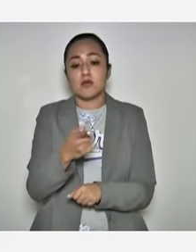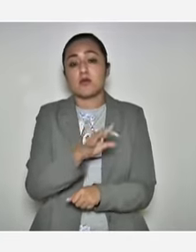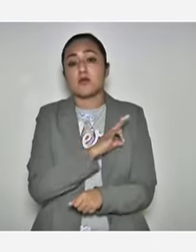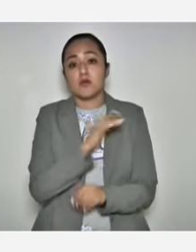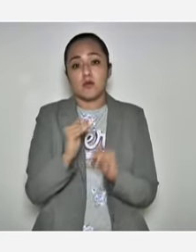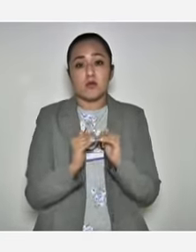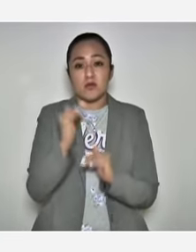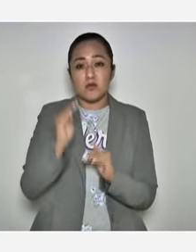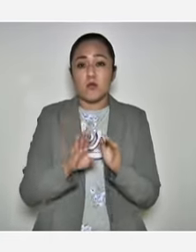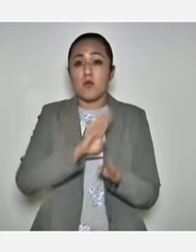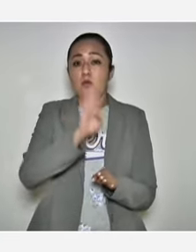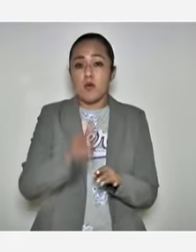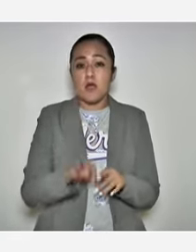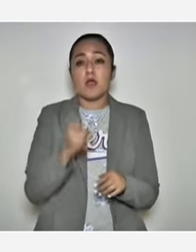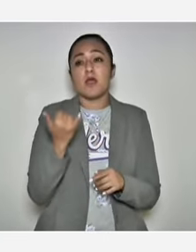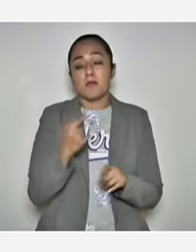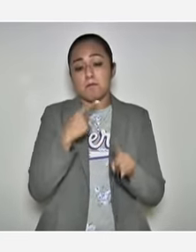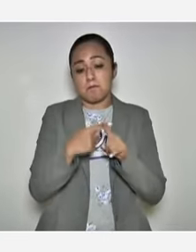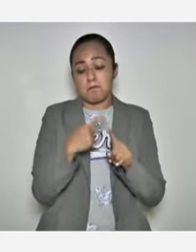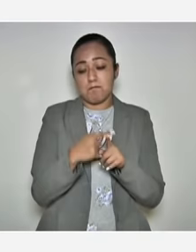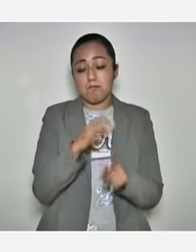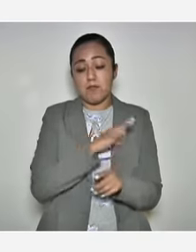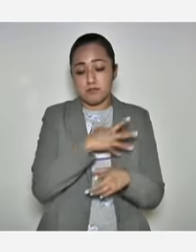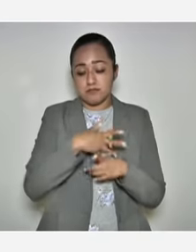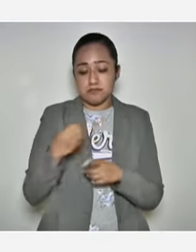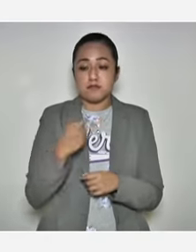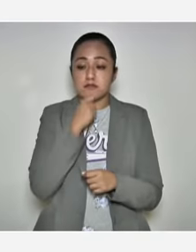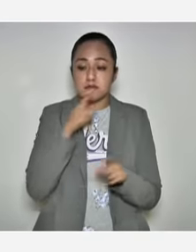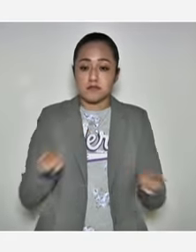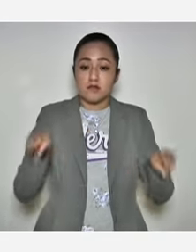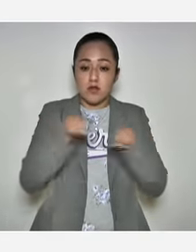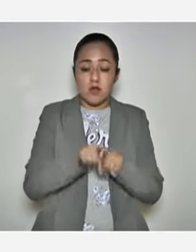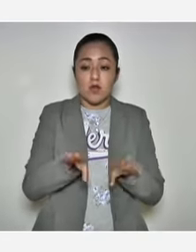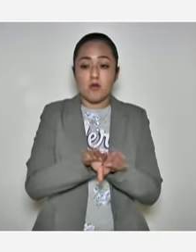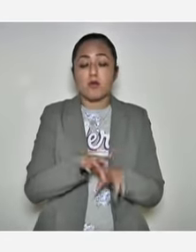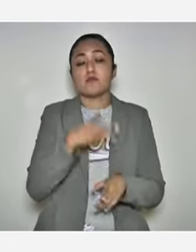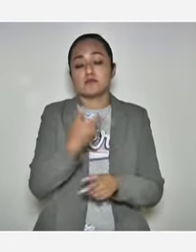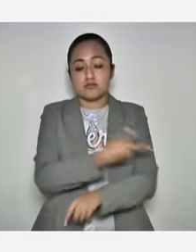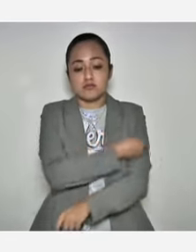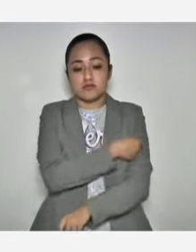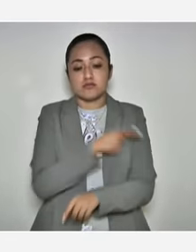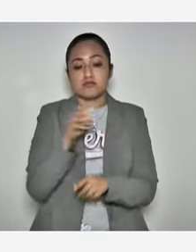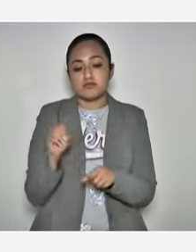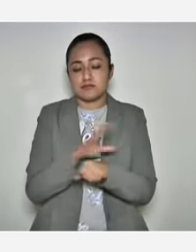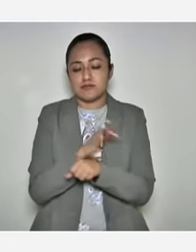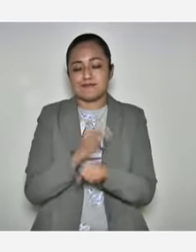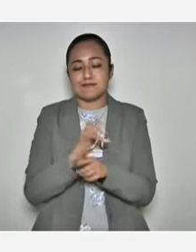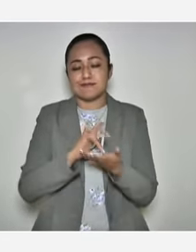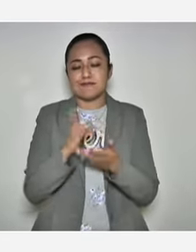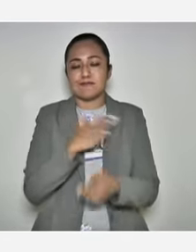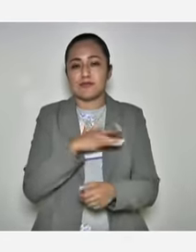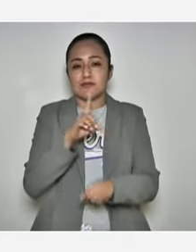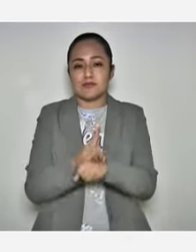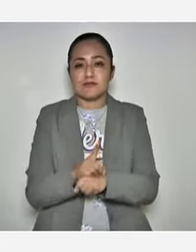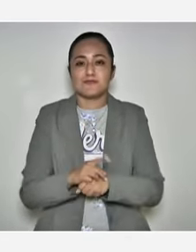los índices de mortalidad y positividad también disminuyeron a la par de las detecciones de COVID-19. Gracias, excelente día.